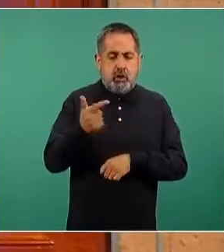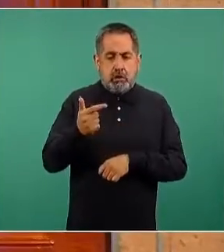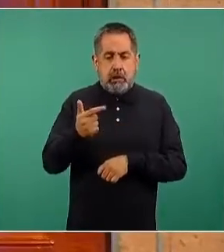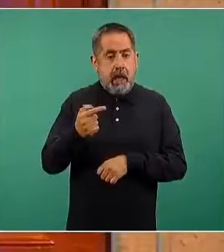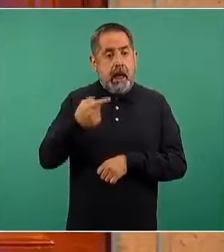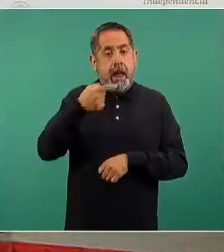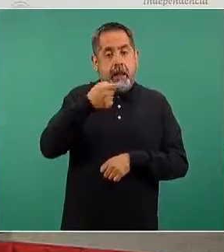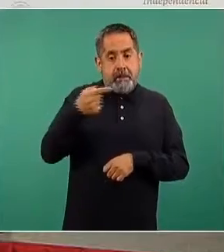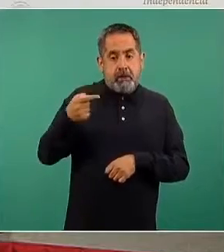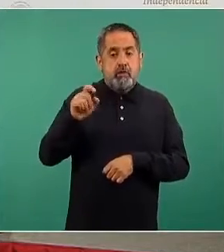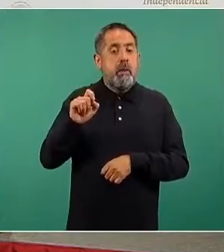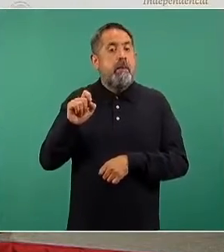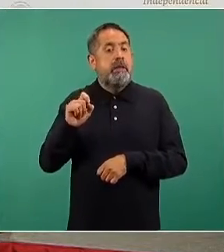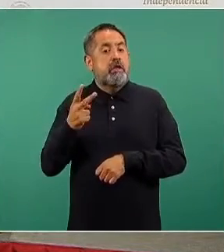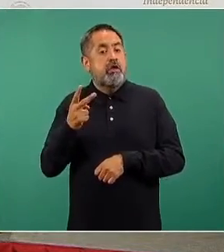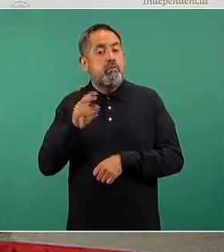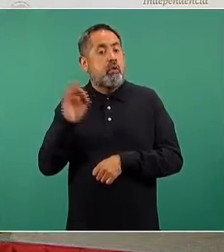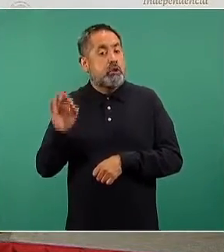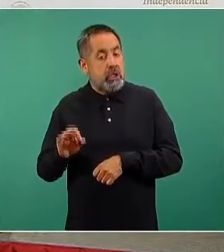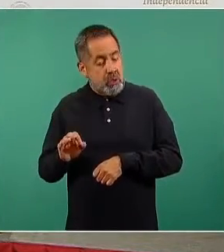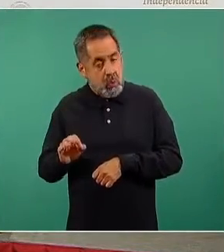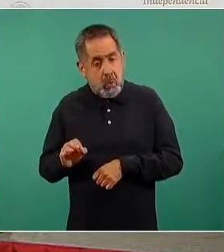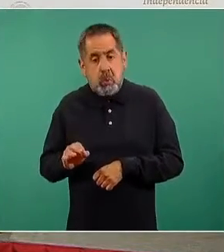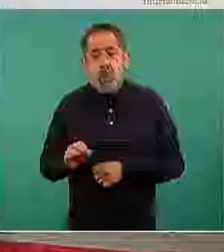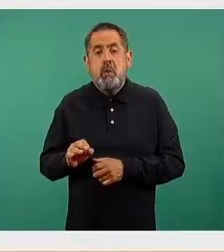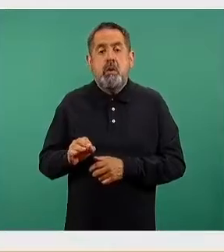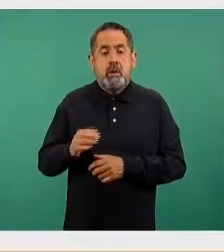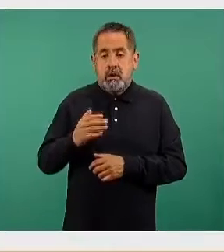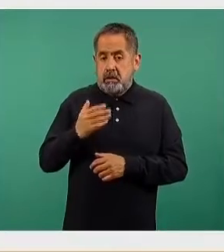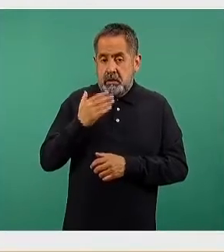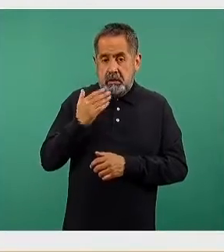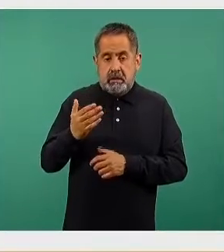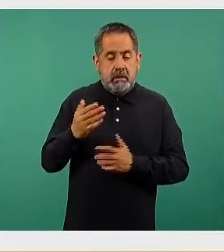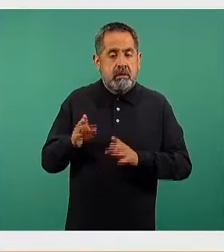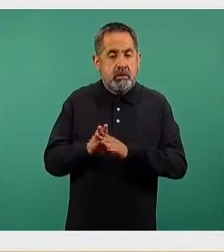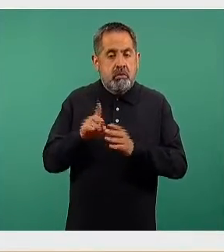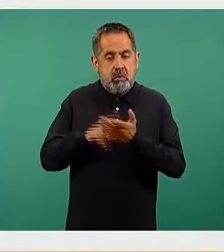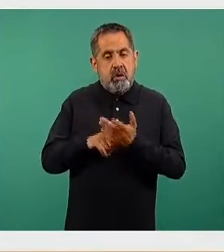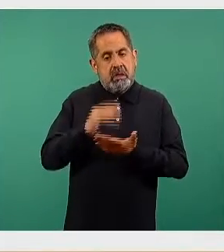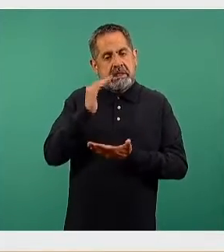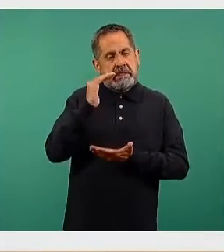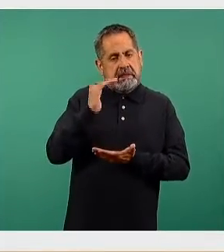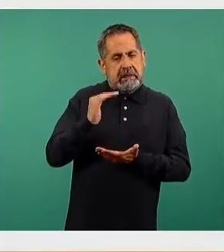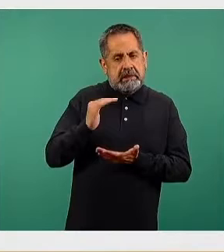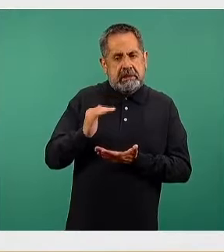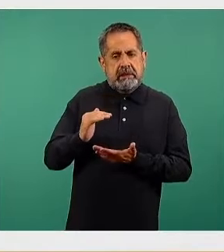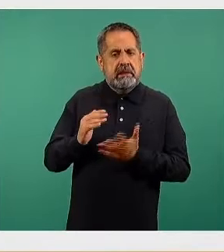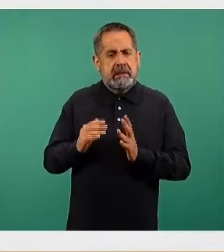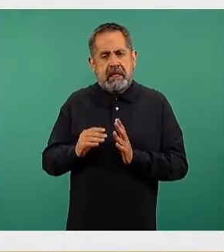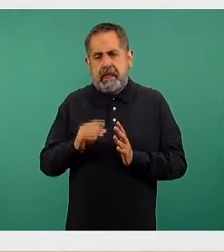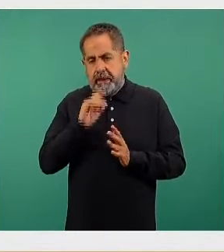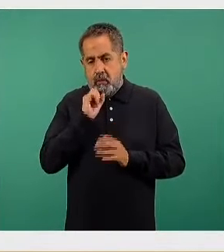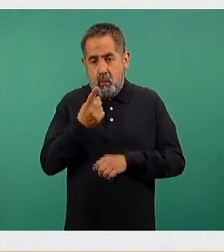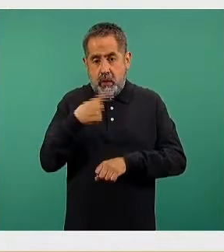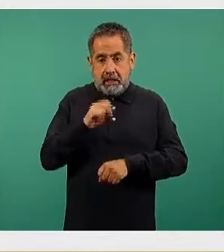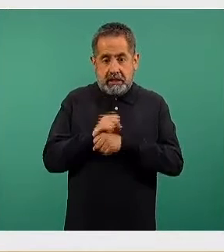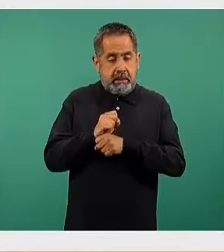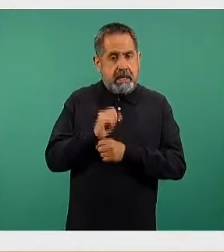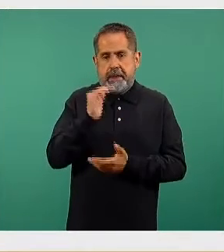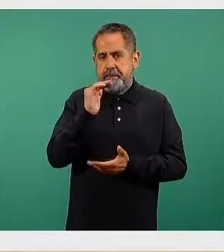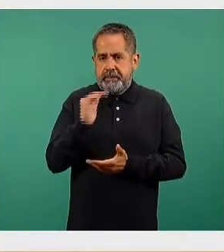menos 22%, el cual también ha representado, obviamente, un descenso en una misma semana